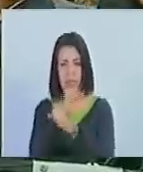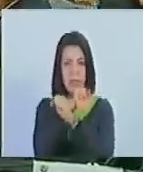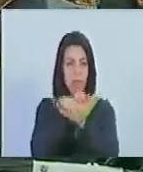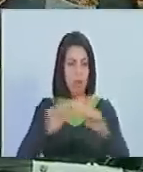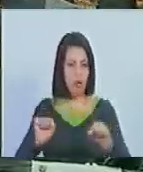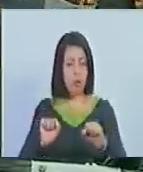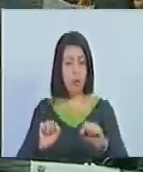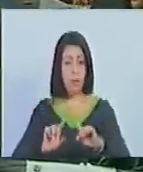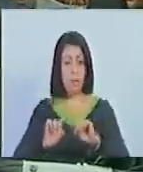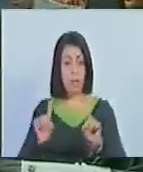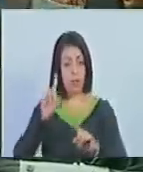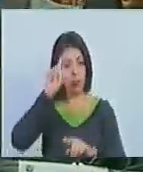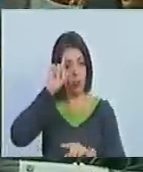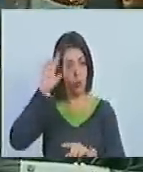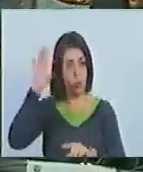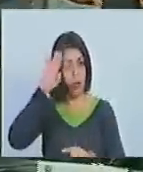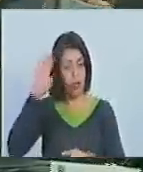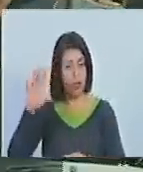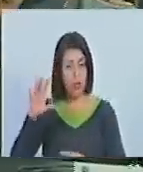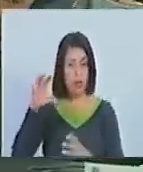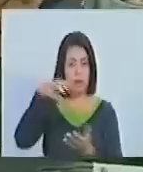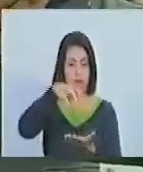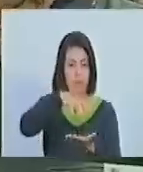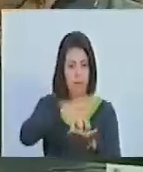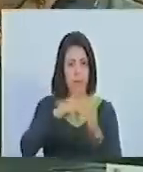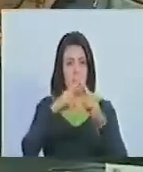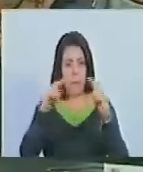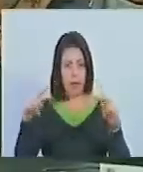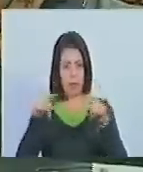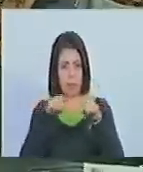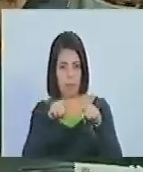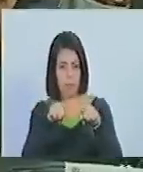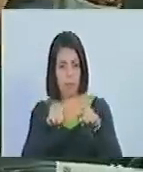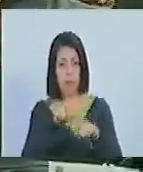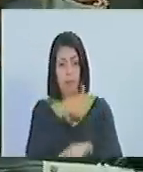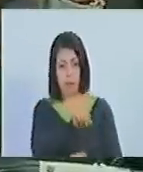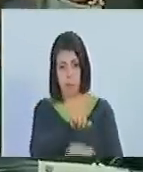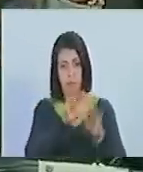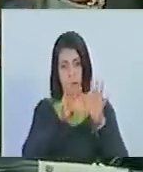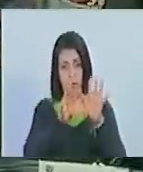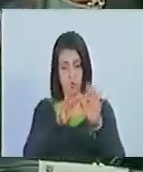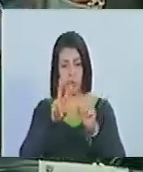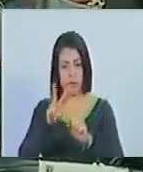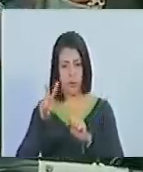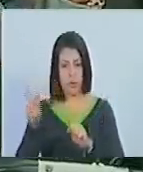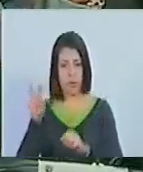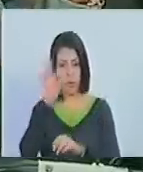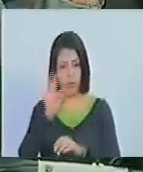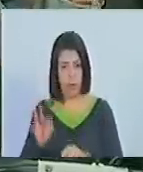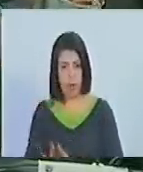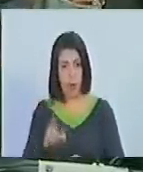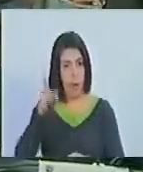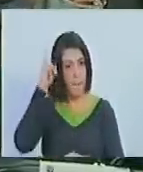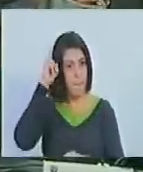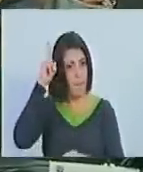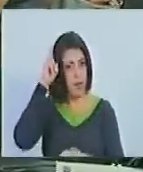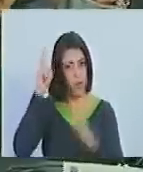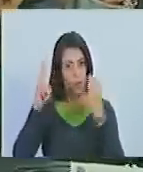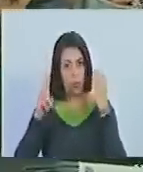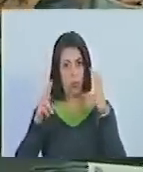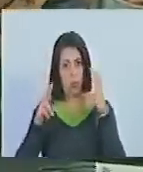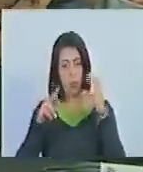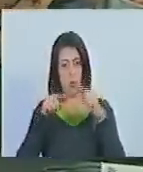pero sueña con ese Congreso del Istmo de Panamá en 1822 en la Confederación Perú-Colombiana